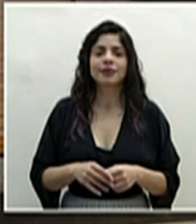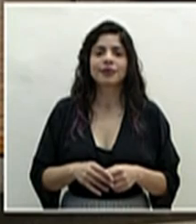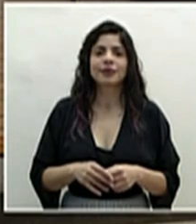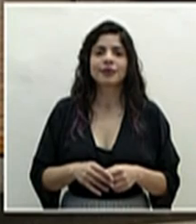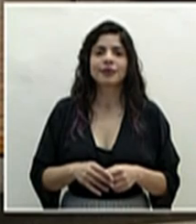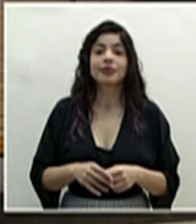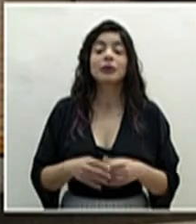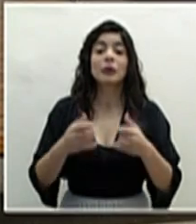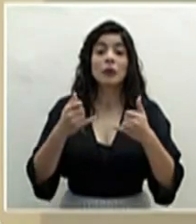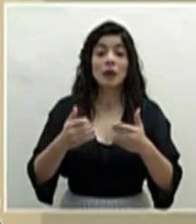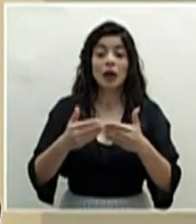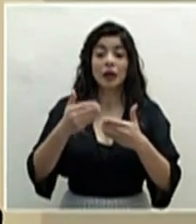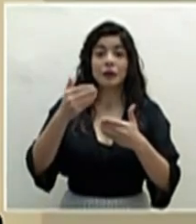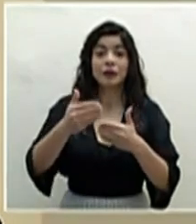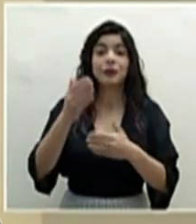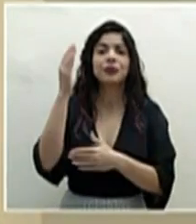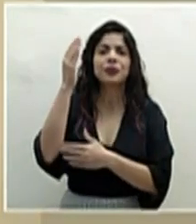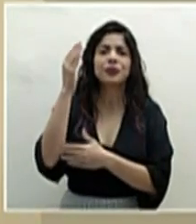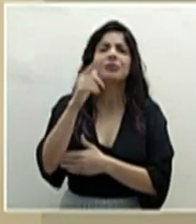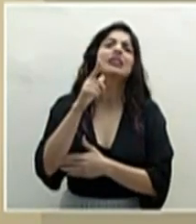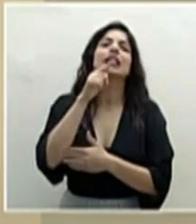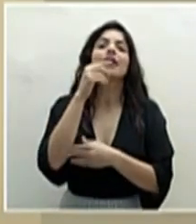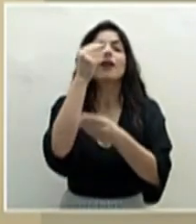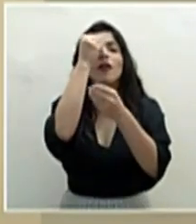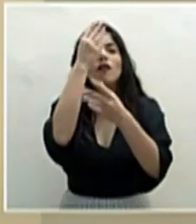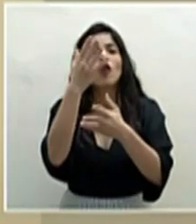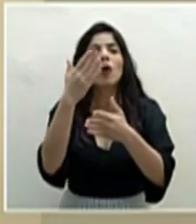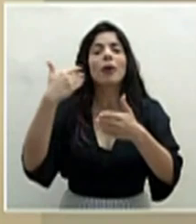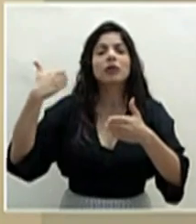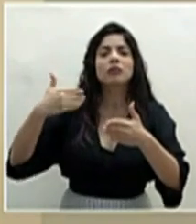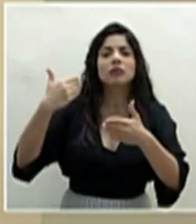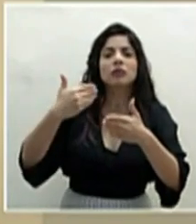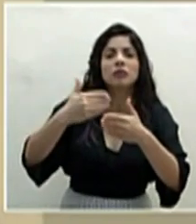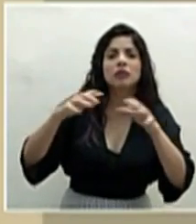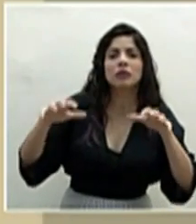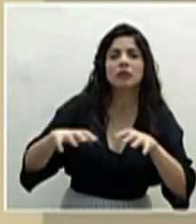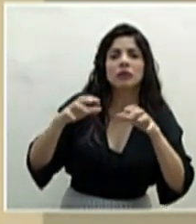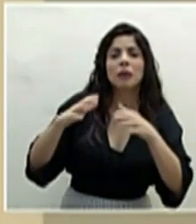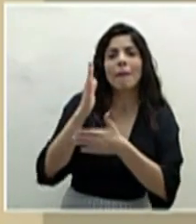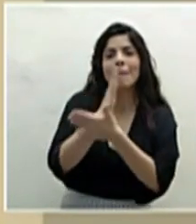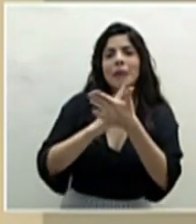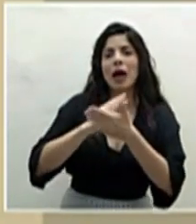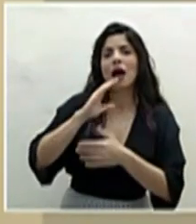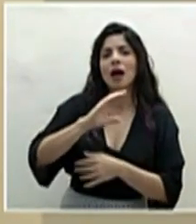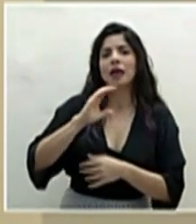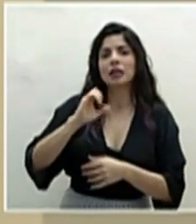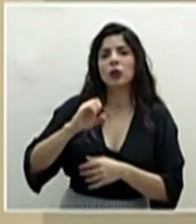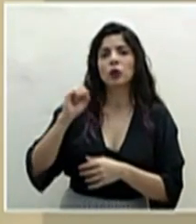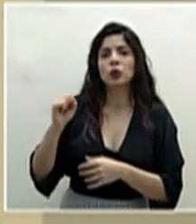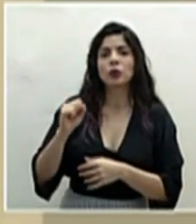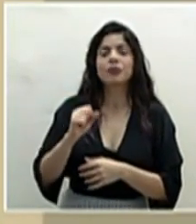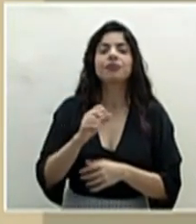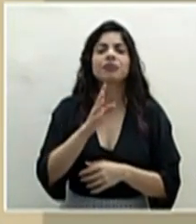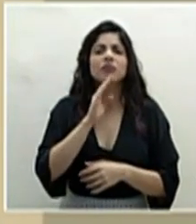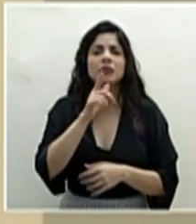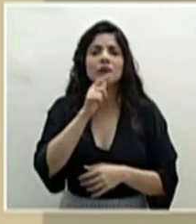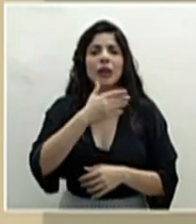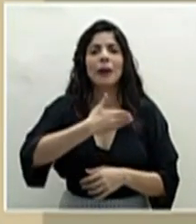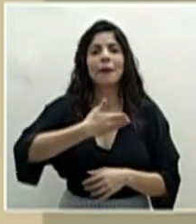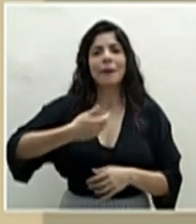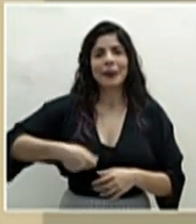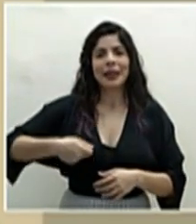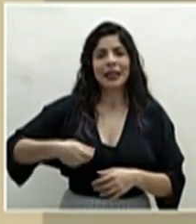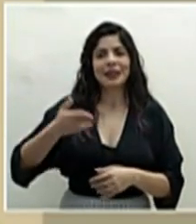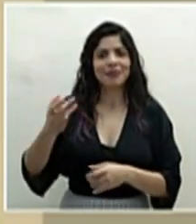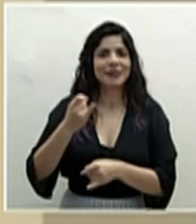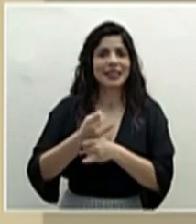A continuación escucharemos el reporte de acciones de la Caja Costarricense de Seguro Social por parte del Presidente Ejecutivo de